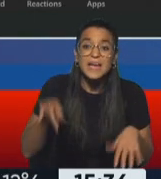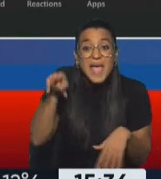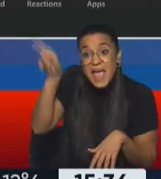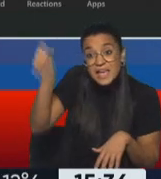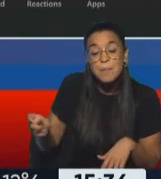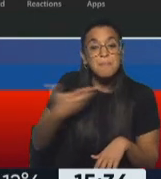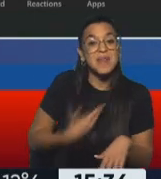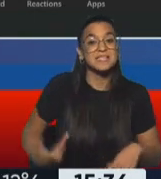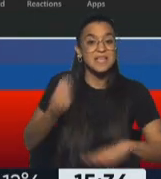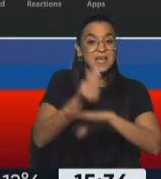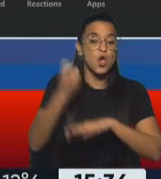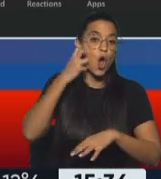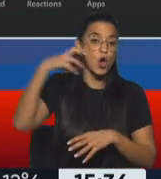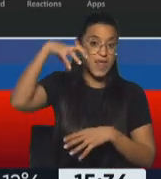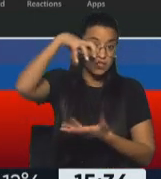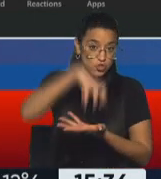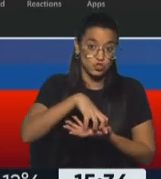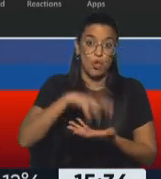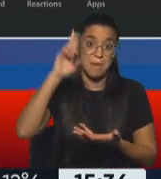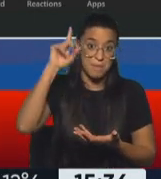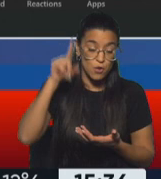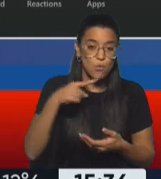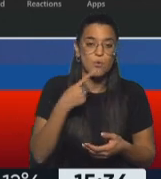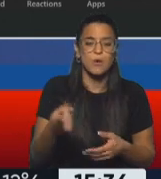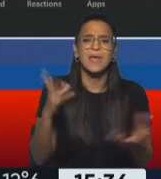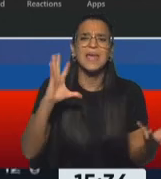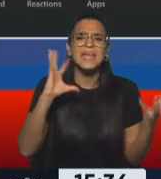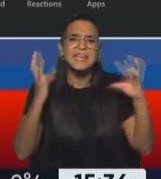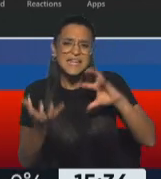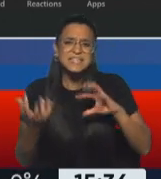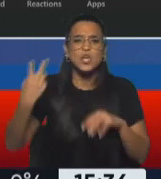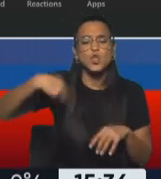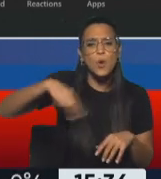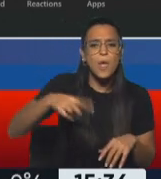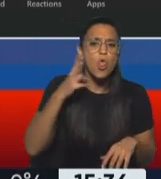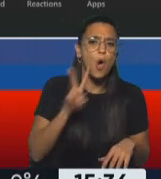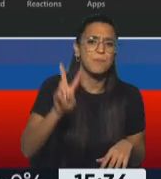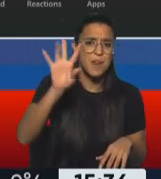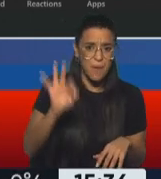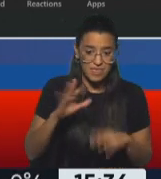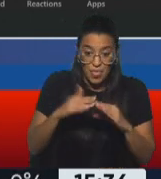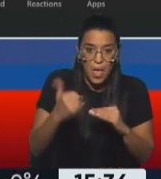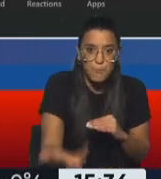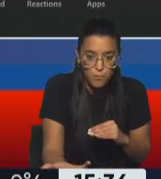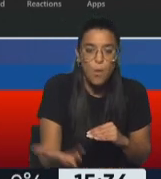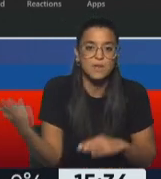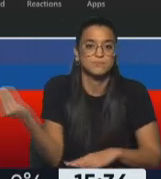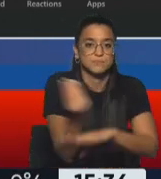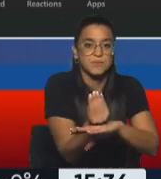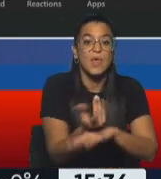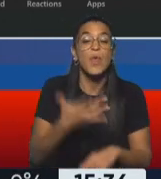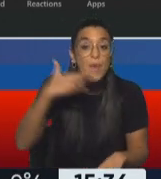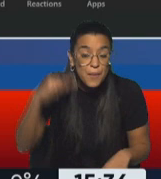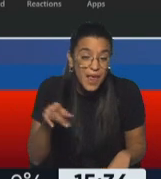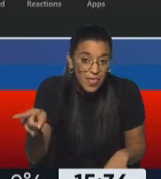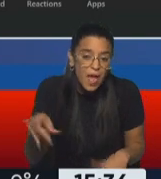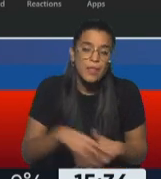presidenta del Congreso de la República después de la crisis de noviembre del 2020 y realmente